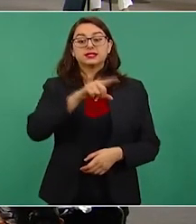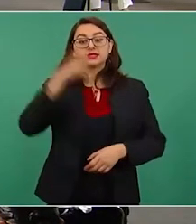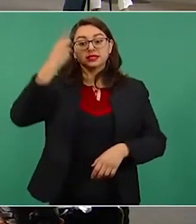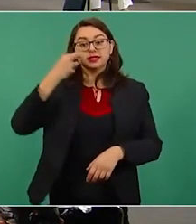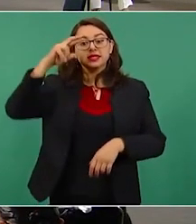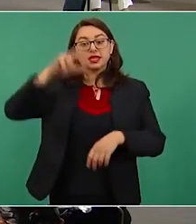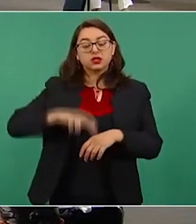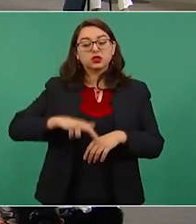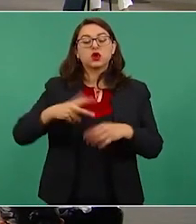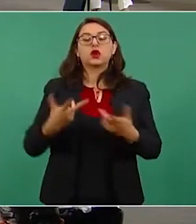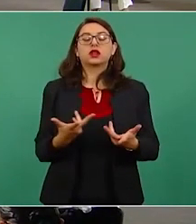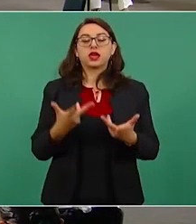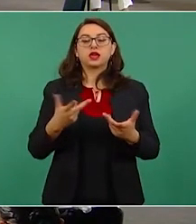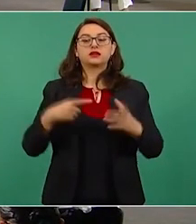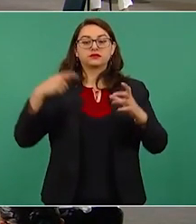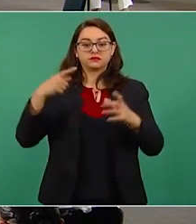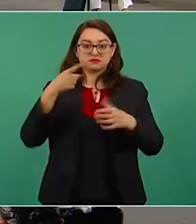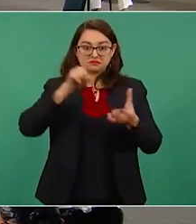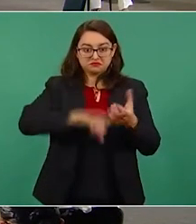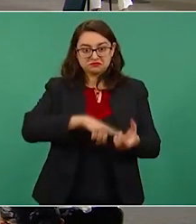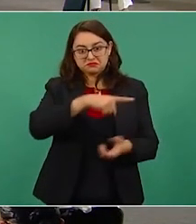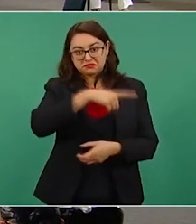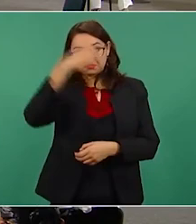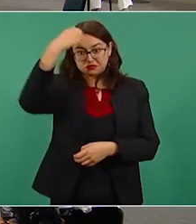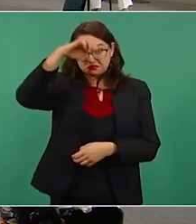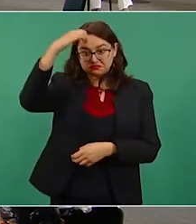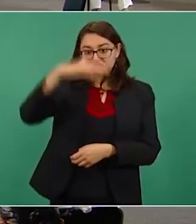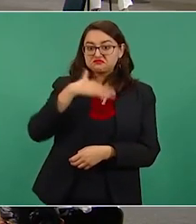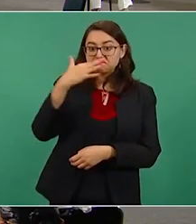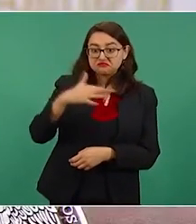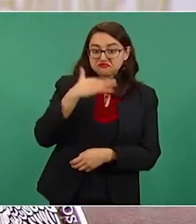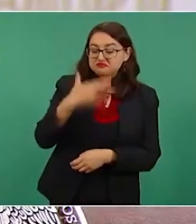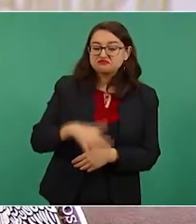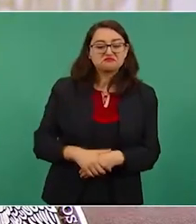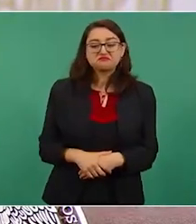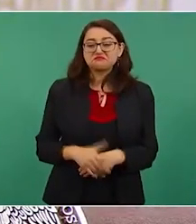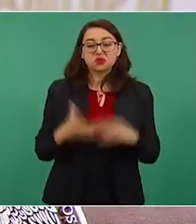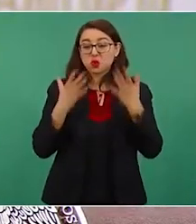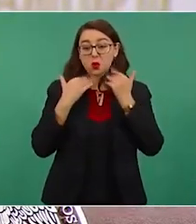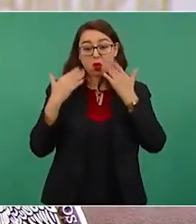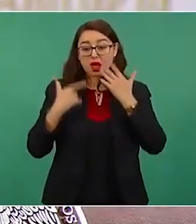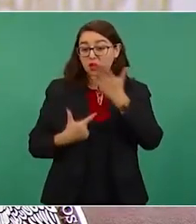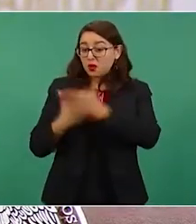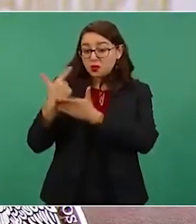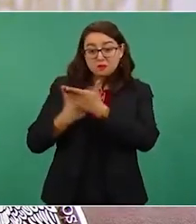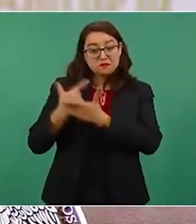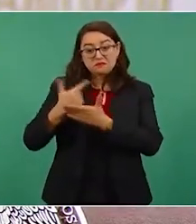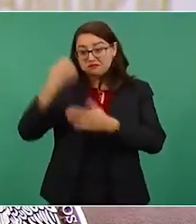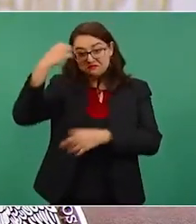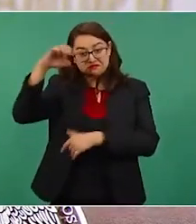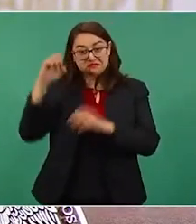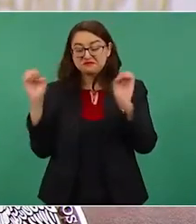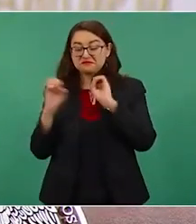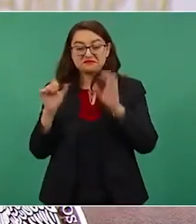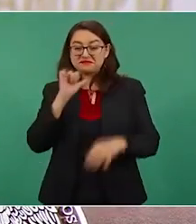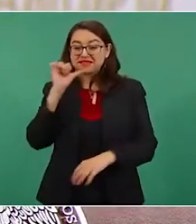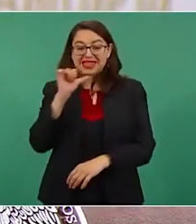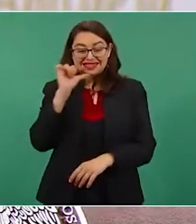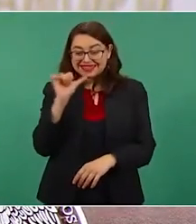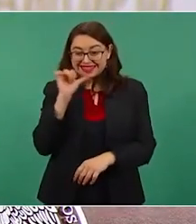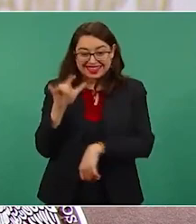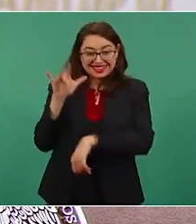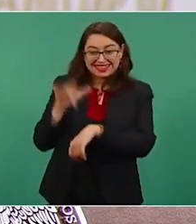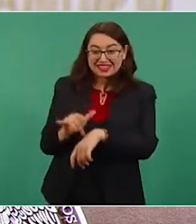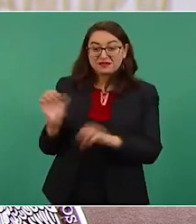World Justice Project, carece de experiencia en temas de corrupción, rendición de cuentas, pero por otra parte ha sido destacada